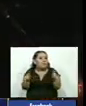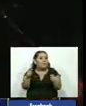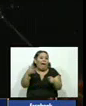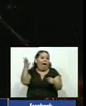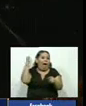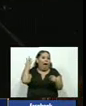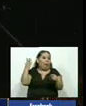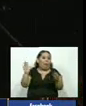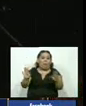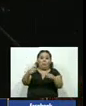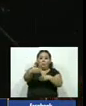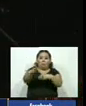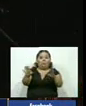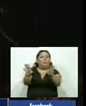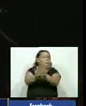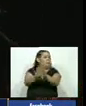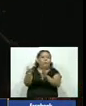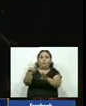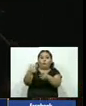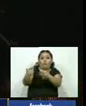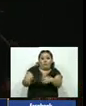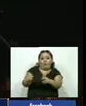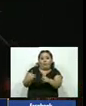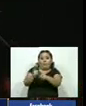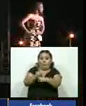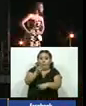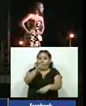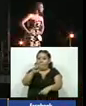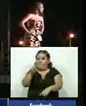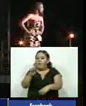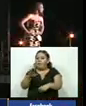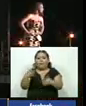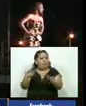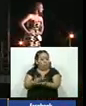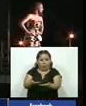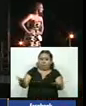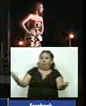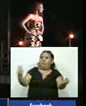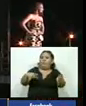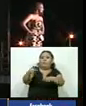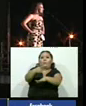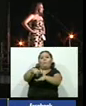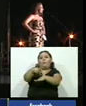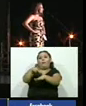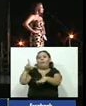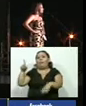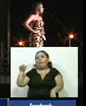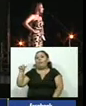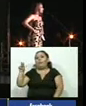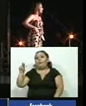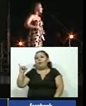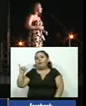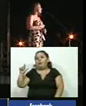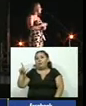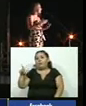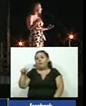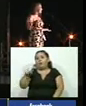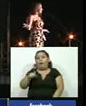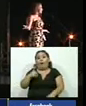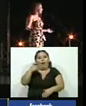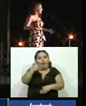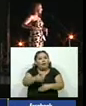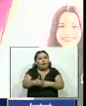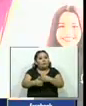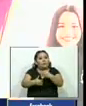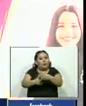cerrada desde que llegamos alcalde en 2015 lo hemos hecho acá a puerta abierta en el parque Daniel Hernández y cada año vamos superándonos